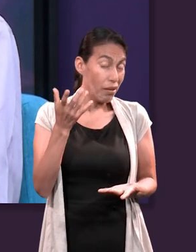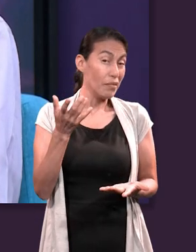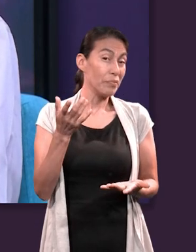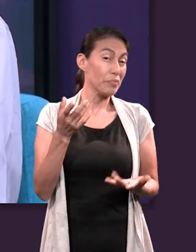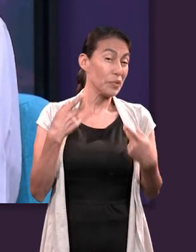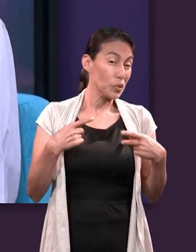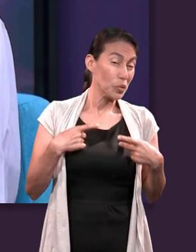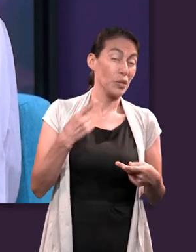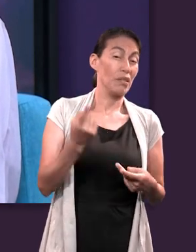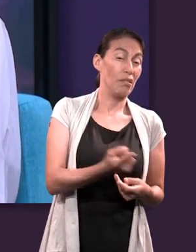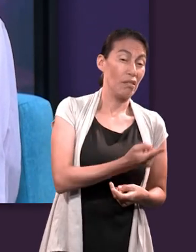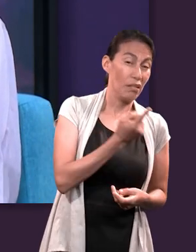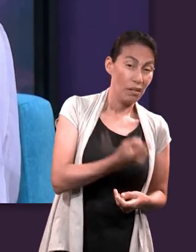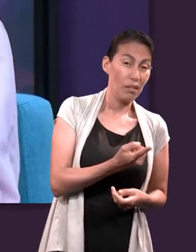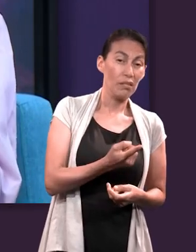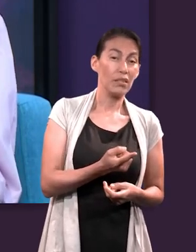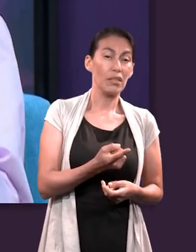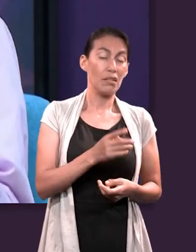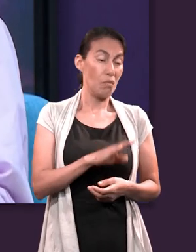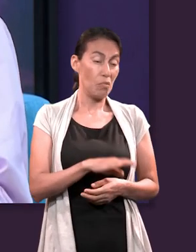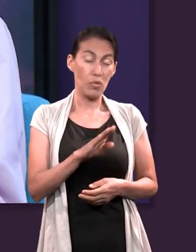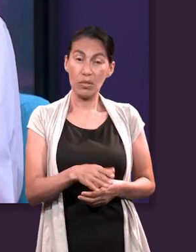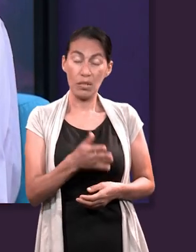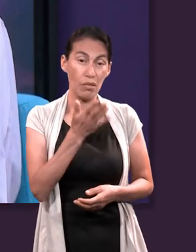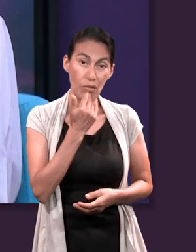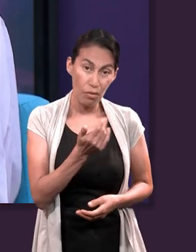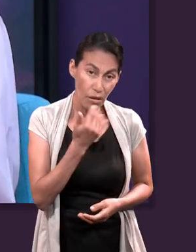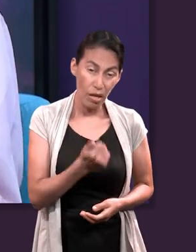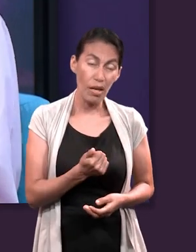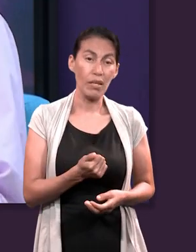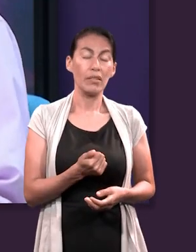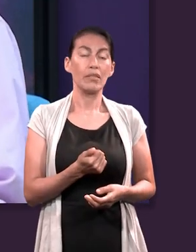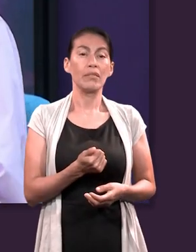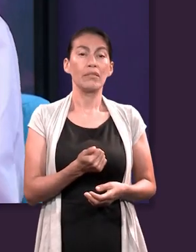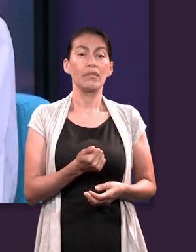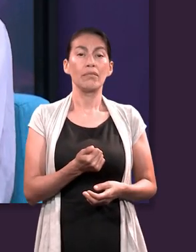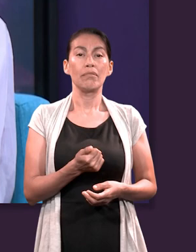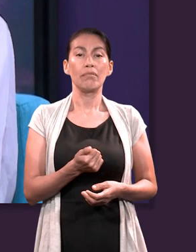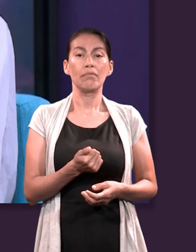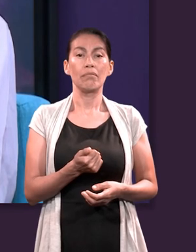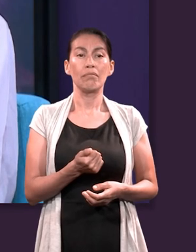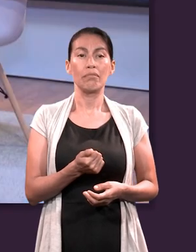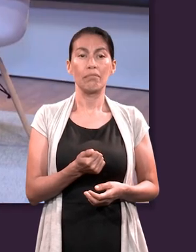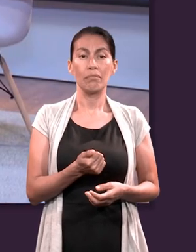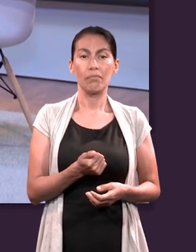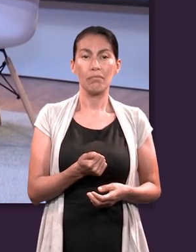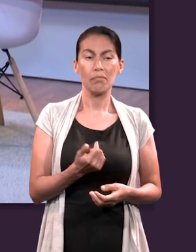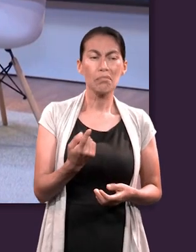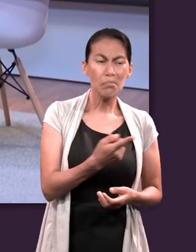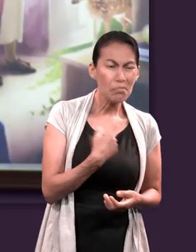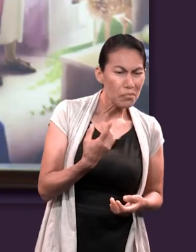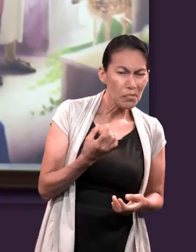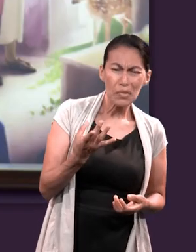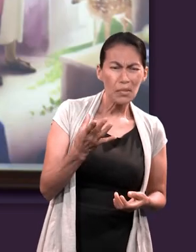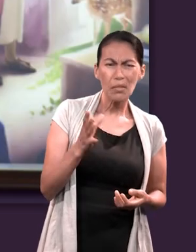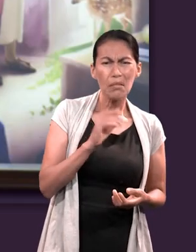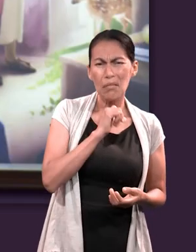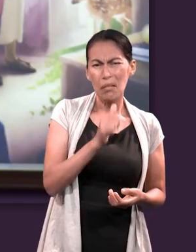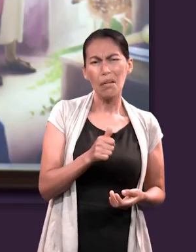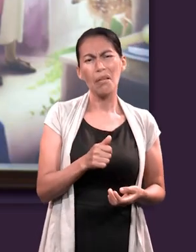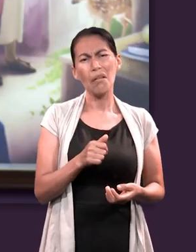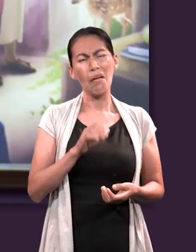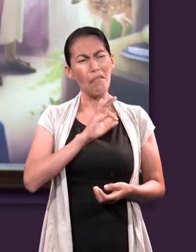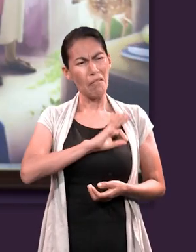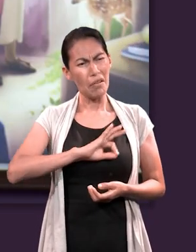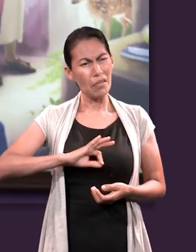esta idea de que el ser humano es inmortal, de que la muerte realmente no existe, que no es un problema vencer. Y que hay algo